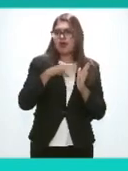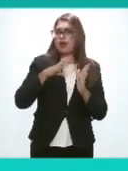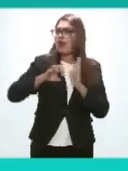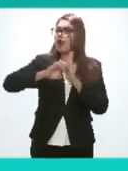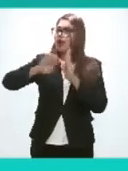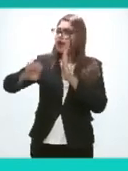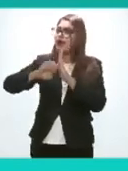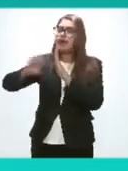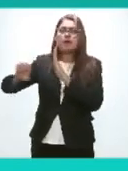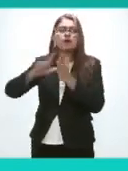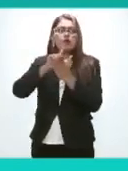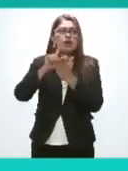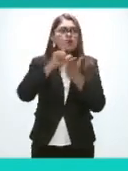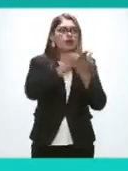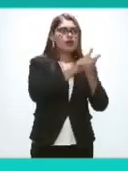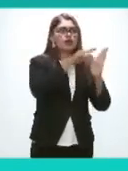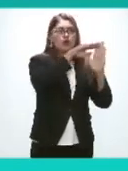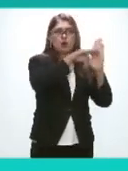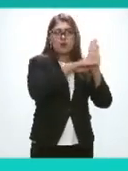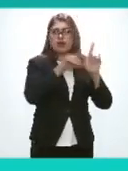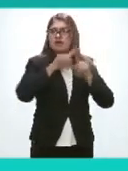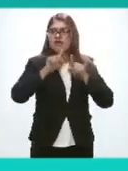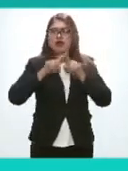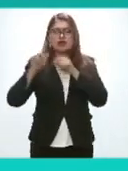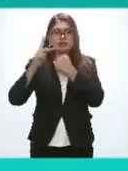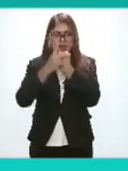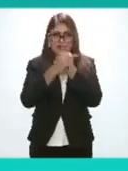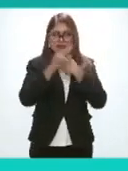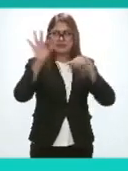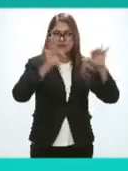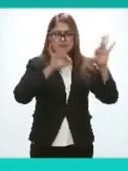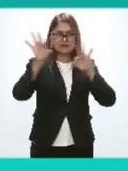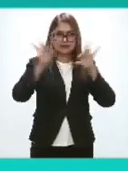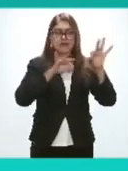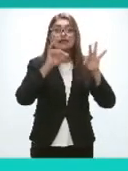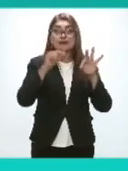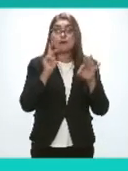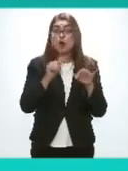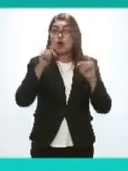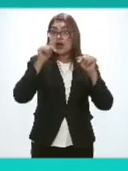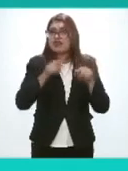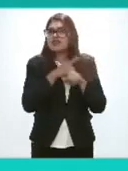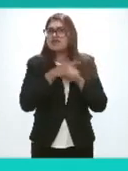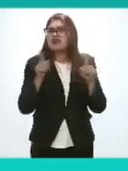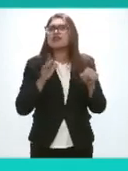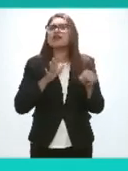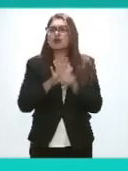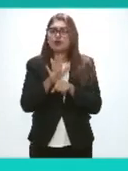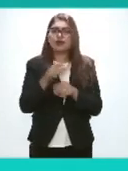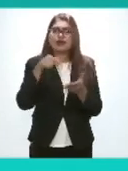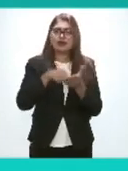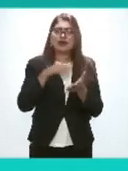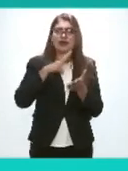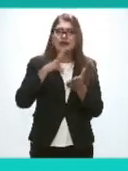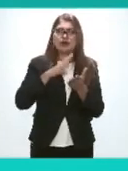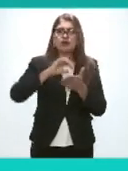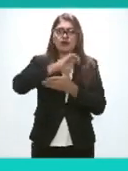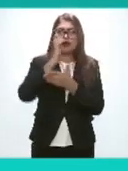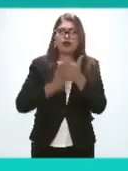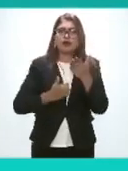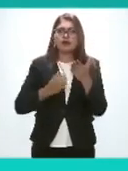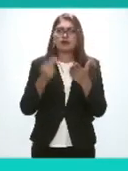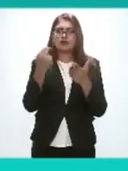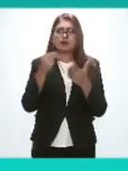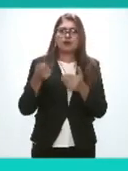cartas que hay en otros en otros países la gran innovación que presenta la carta mexicana se refiere justamente al capítulo denominado